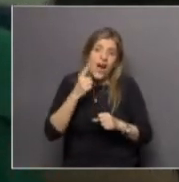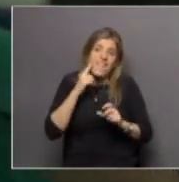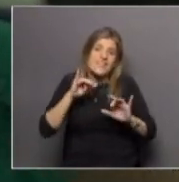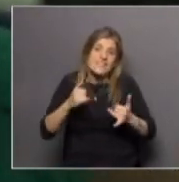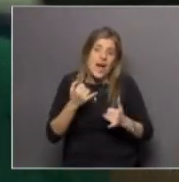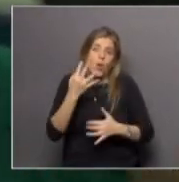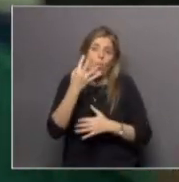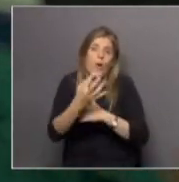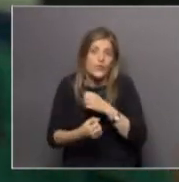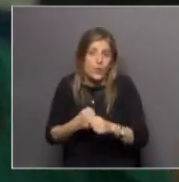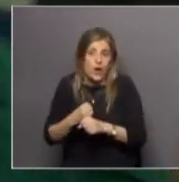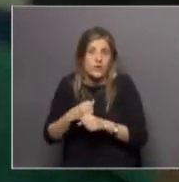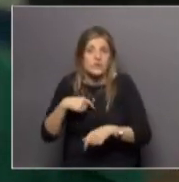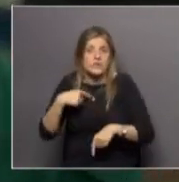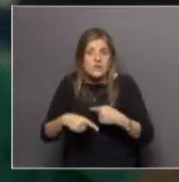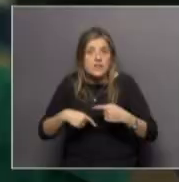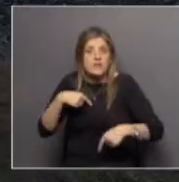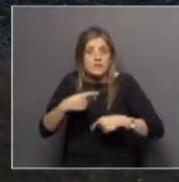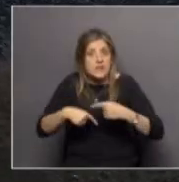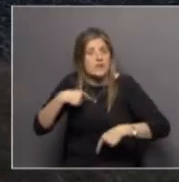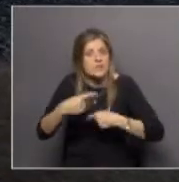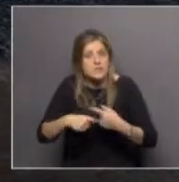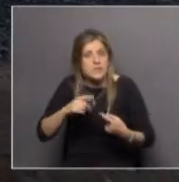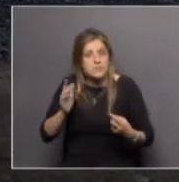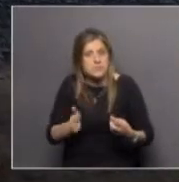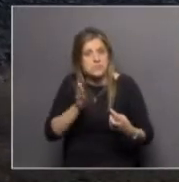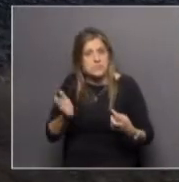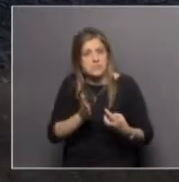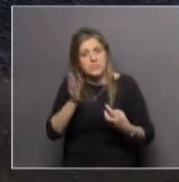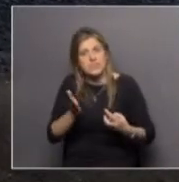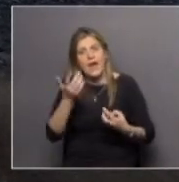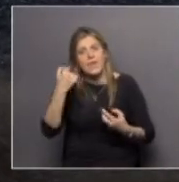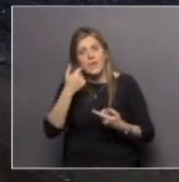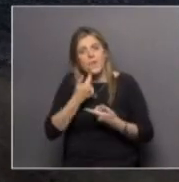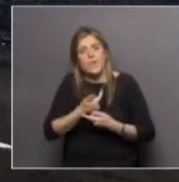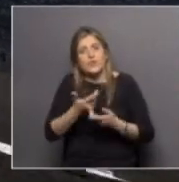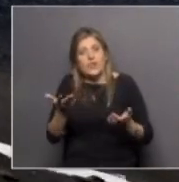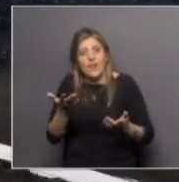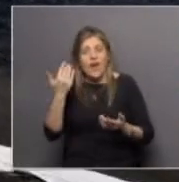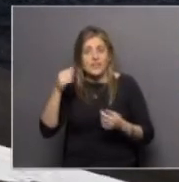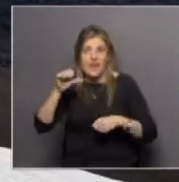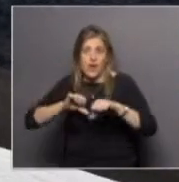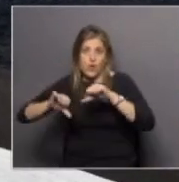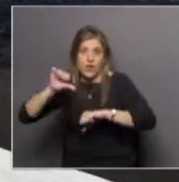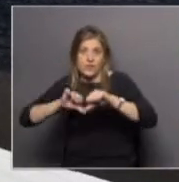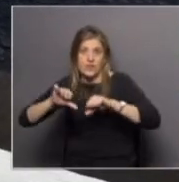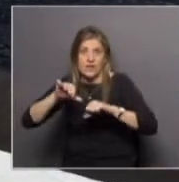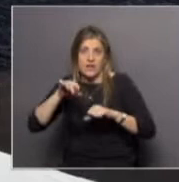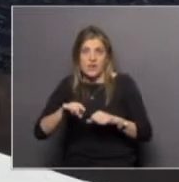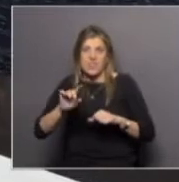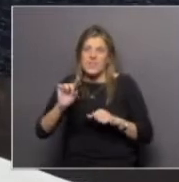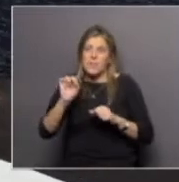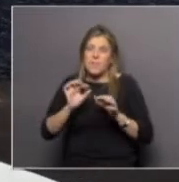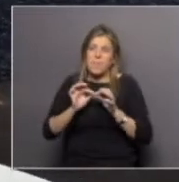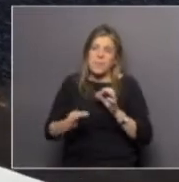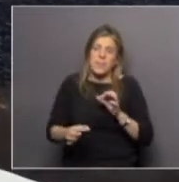cuatro, porque si sigue al mismo nivel y no se degradó todavía, ¿qué era lo que mostraban nuestras pruebas de laboratorio? ¿Que se degradaban en el primer